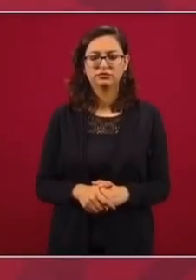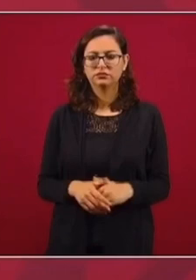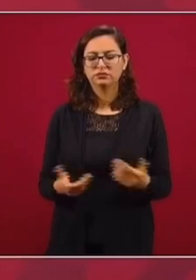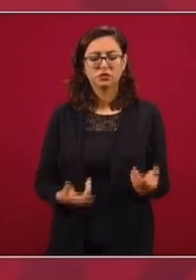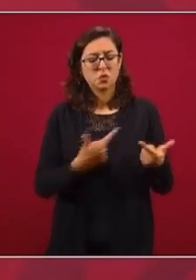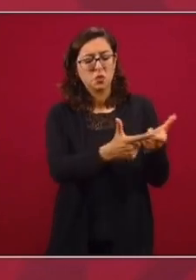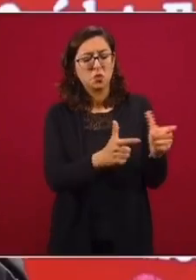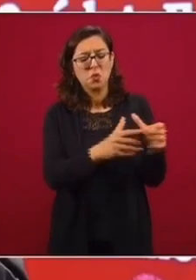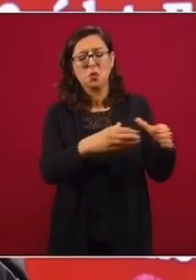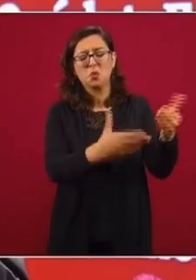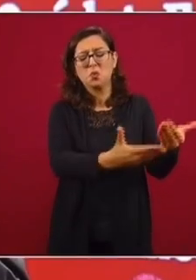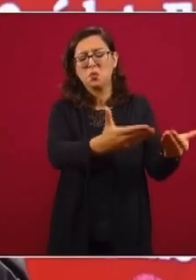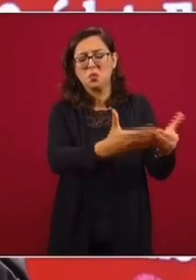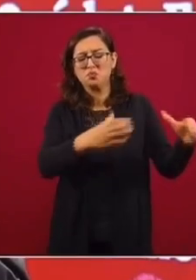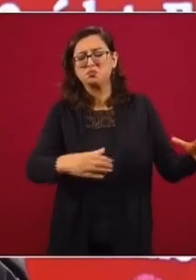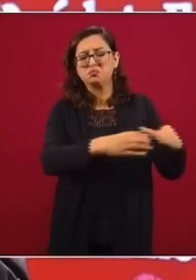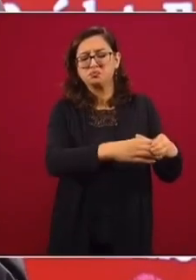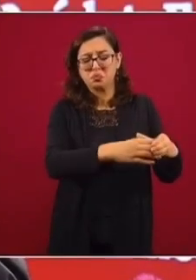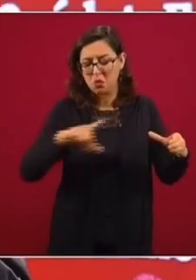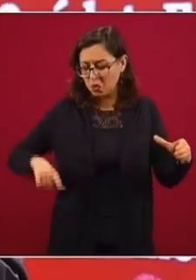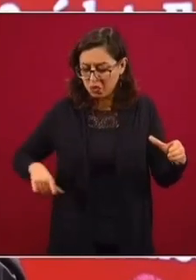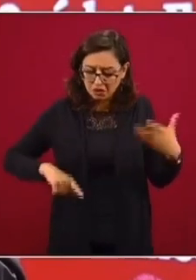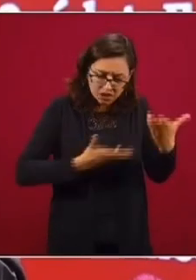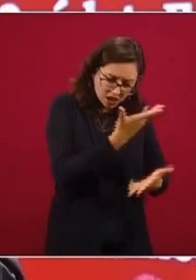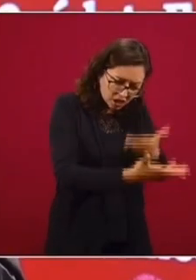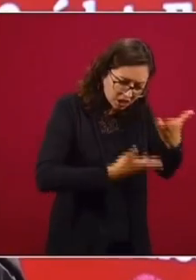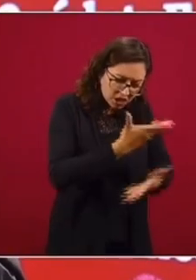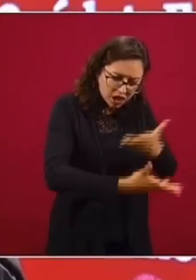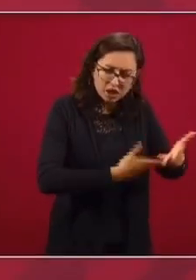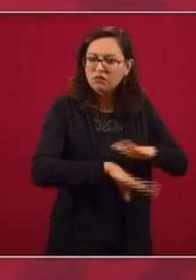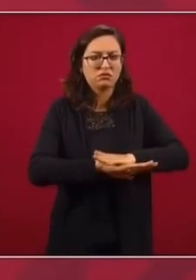de un grupo, de una minoría, está al servicio de todos.